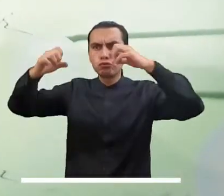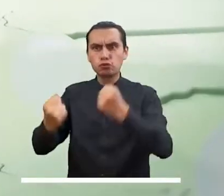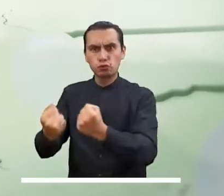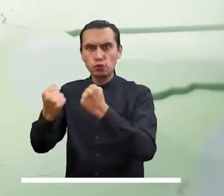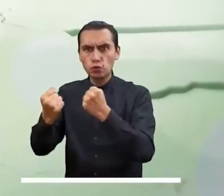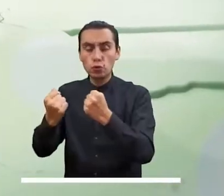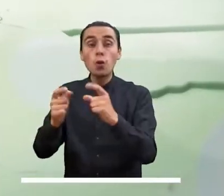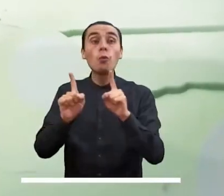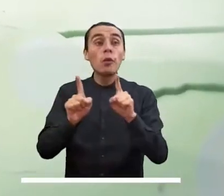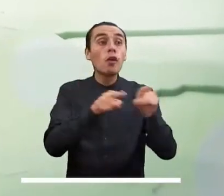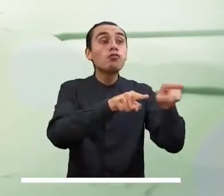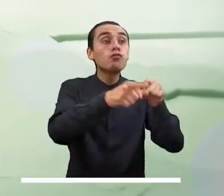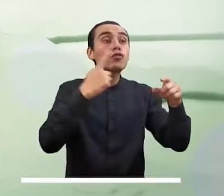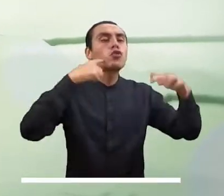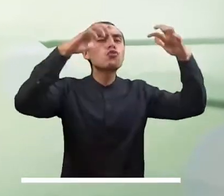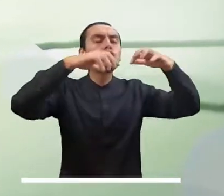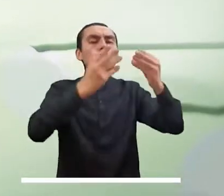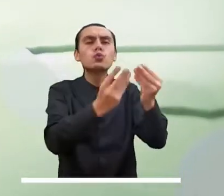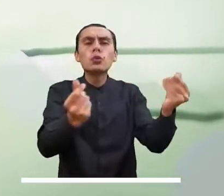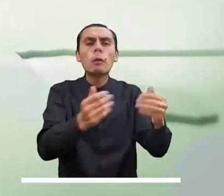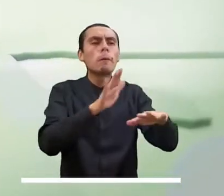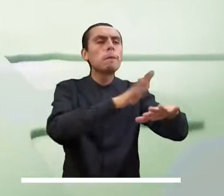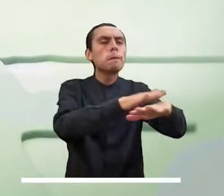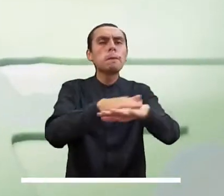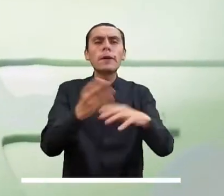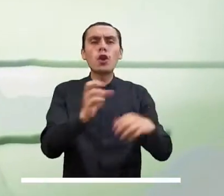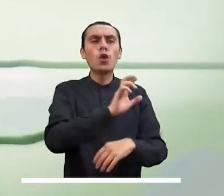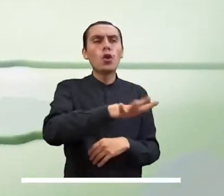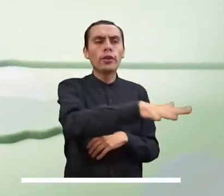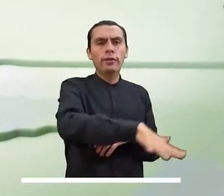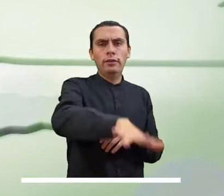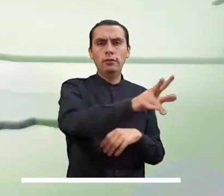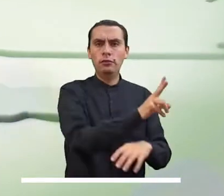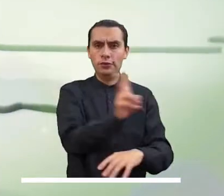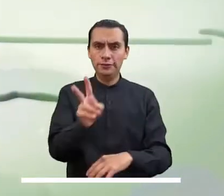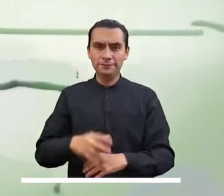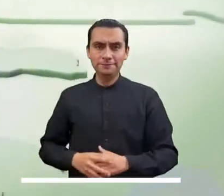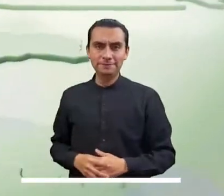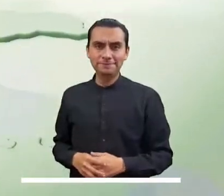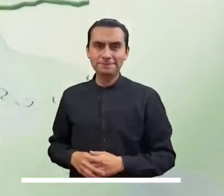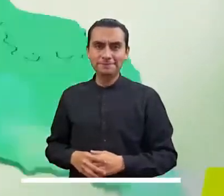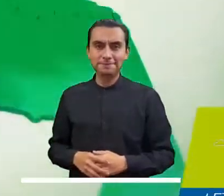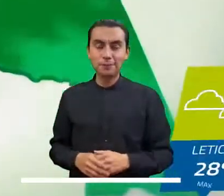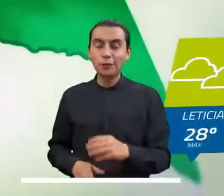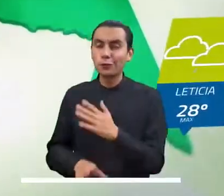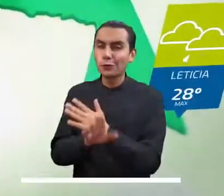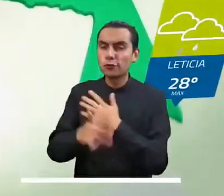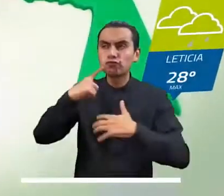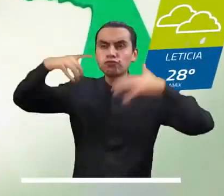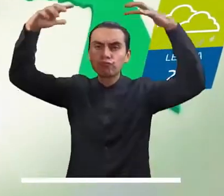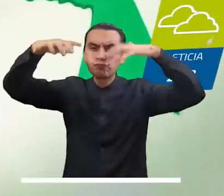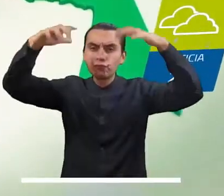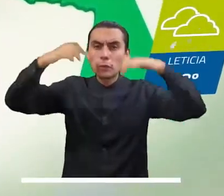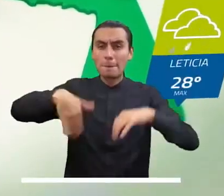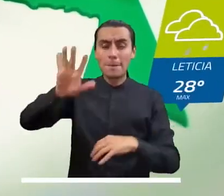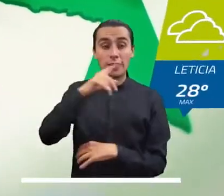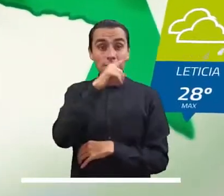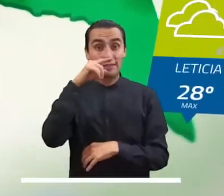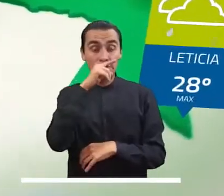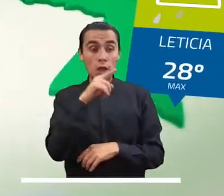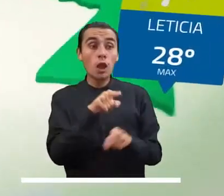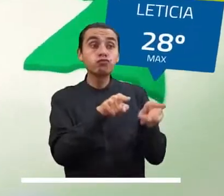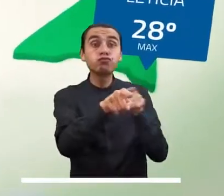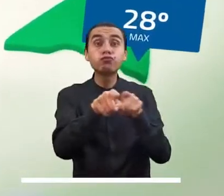importantes, mientras que las precipitaciones ligeras son probables en el oriente de Bichada. Siguen las lluvias